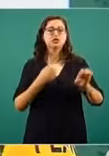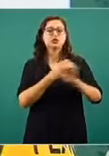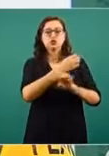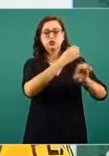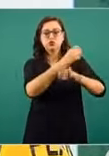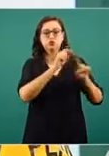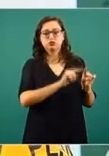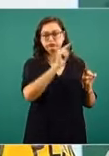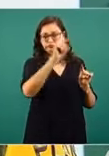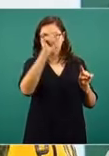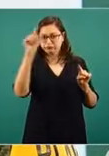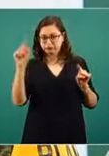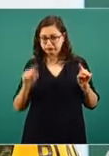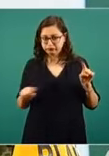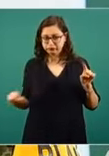del país.